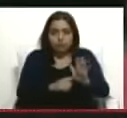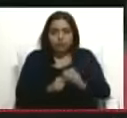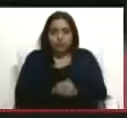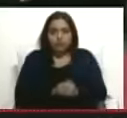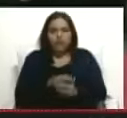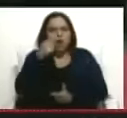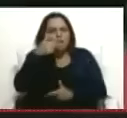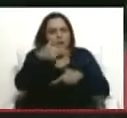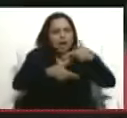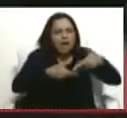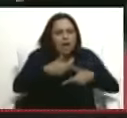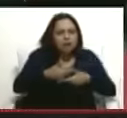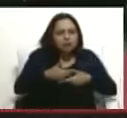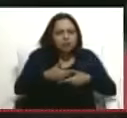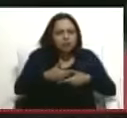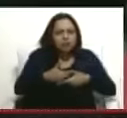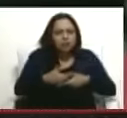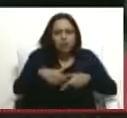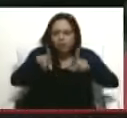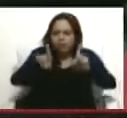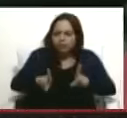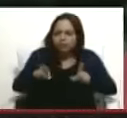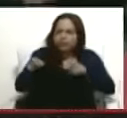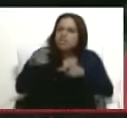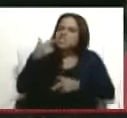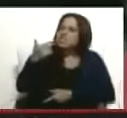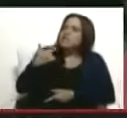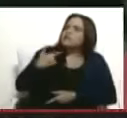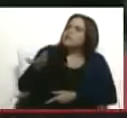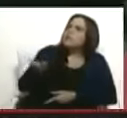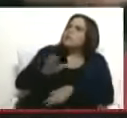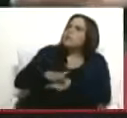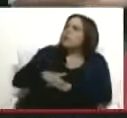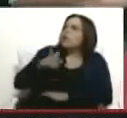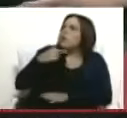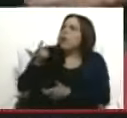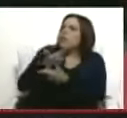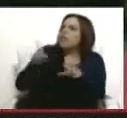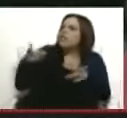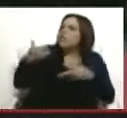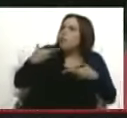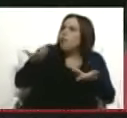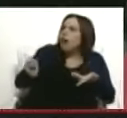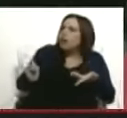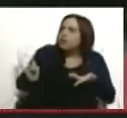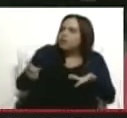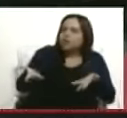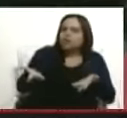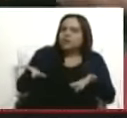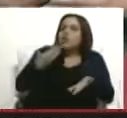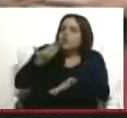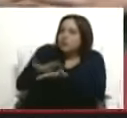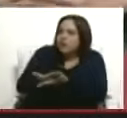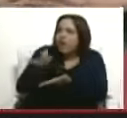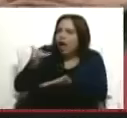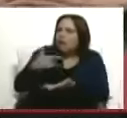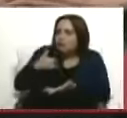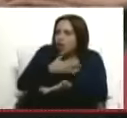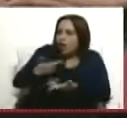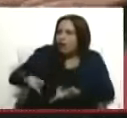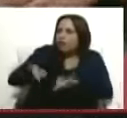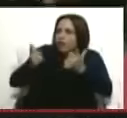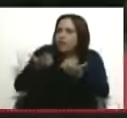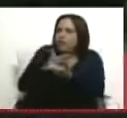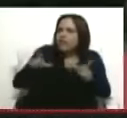PRAN, hablando con Adi Salcedo, le reclama el por qué no se cumplió con lo que él solicitó, que era la liberación de sus